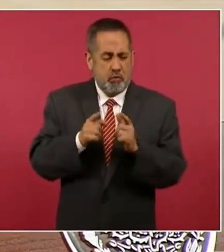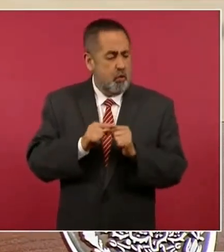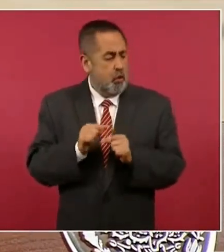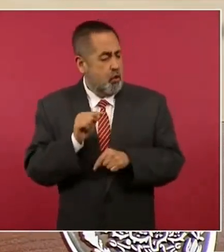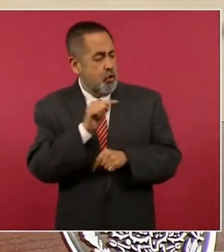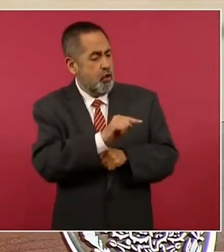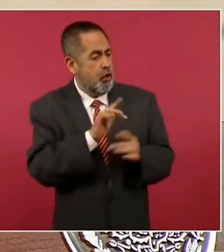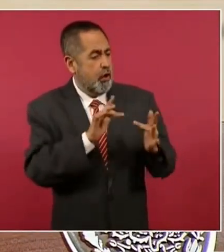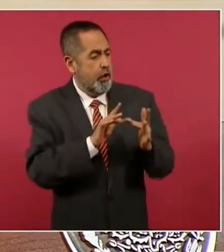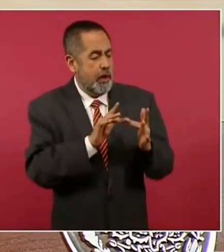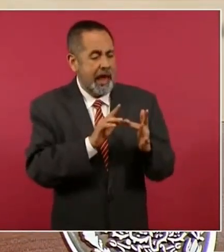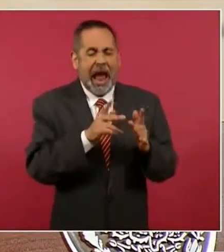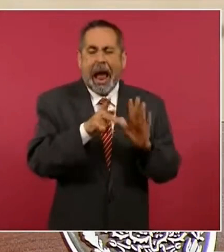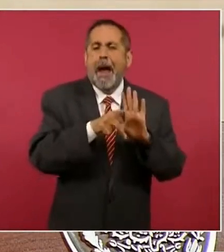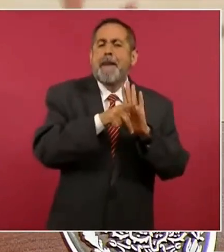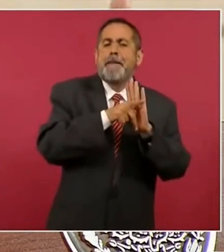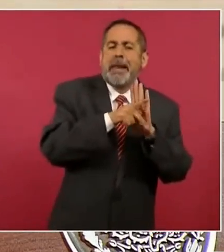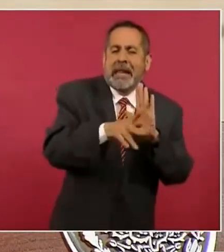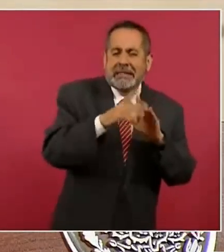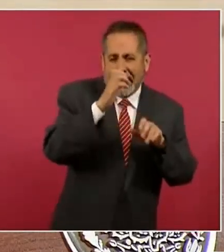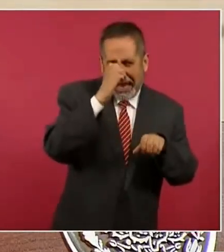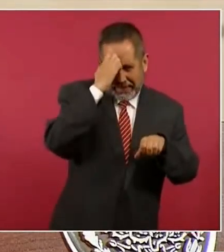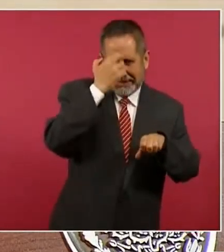prensa extranjera y